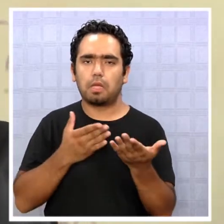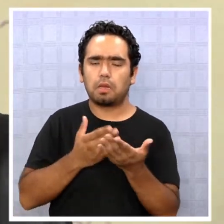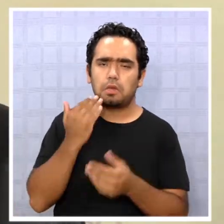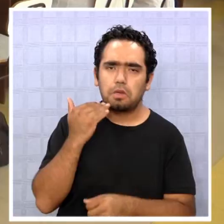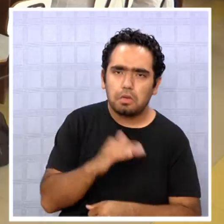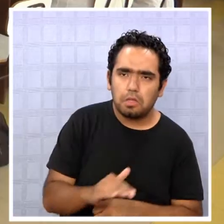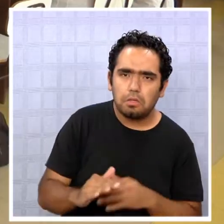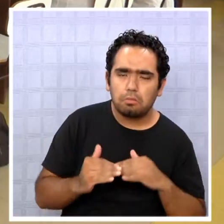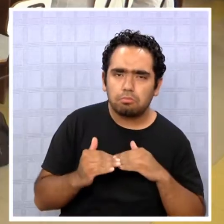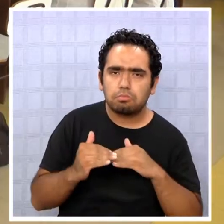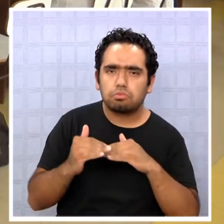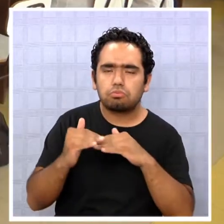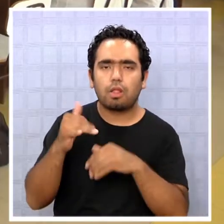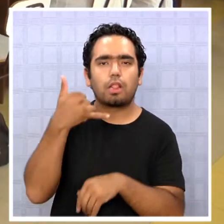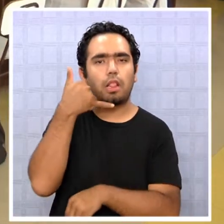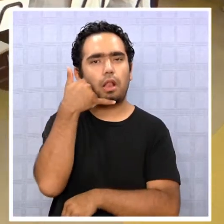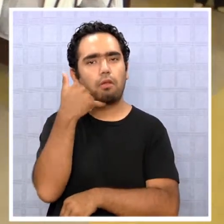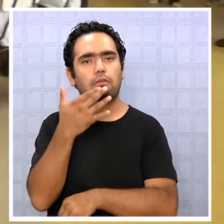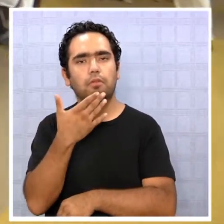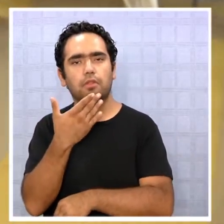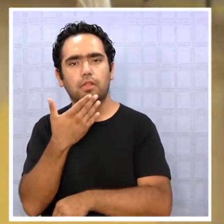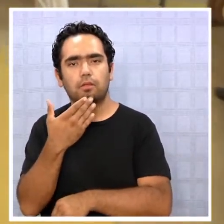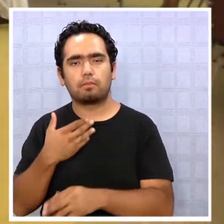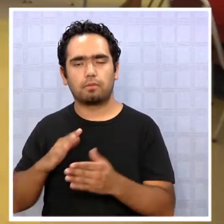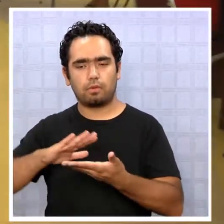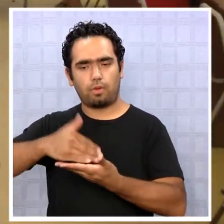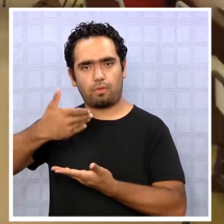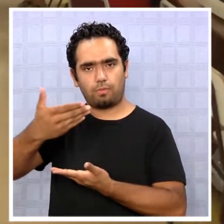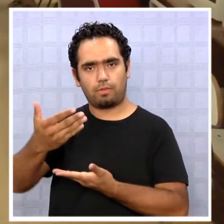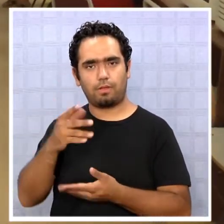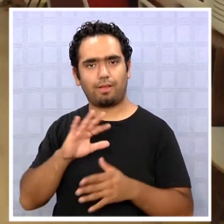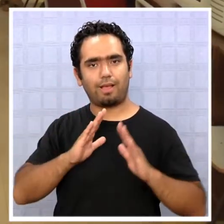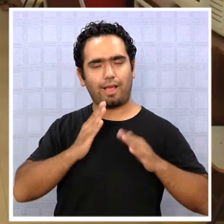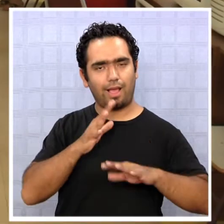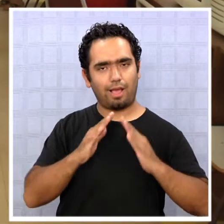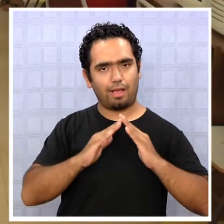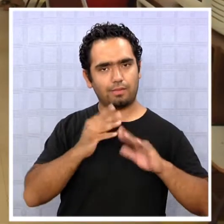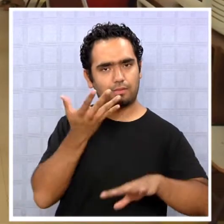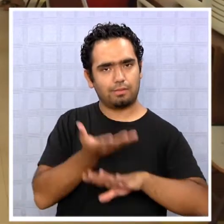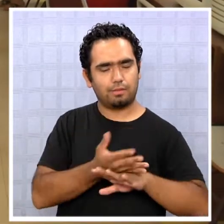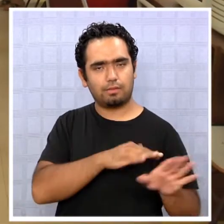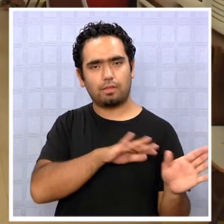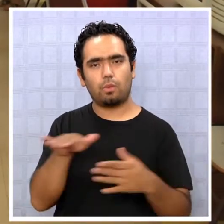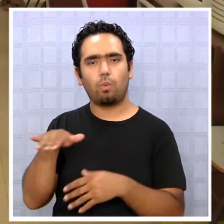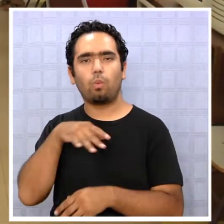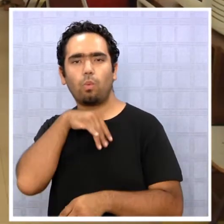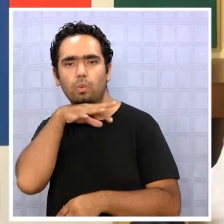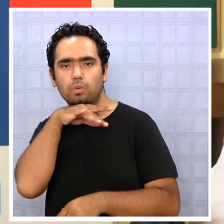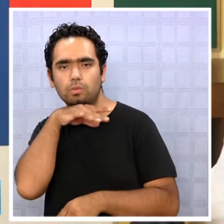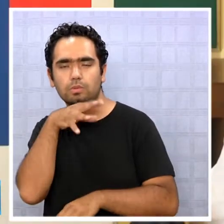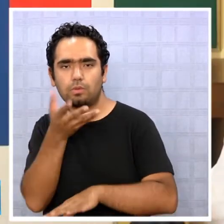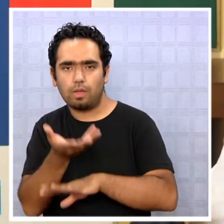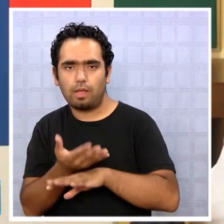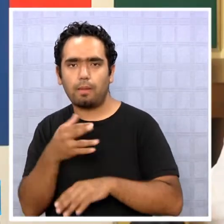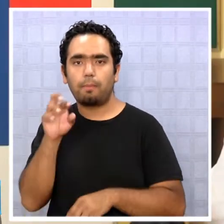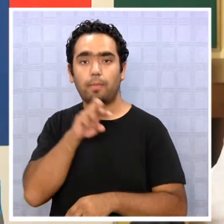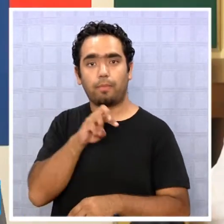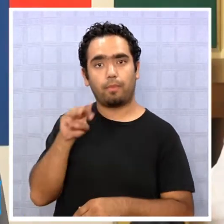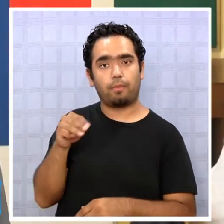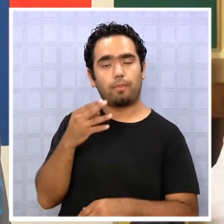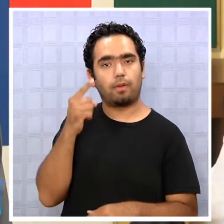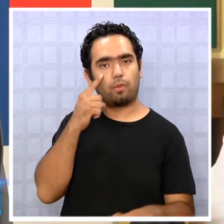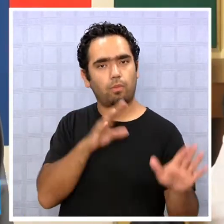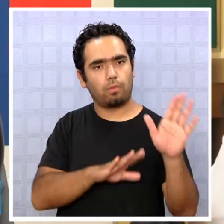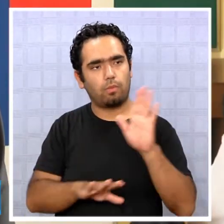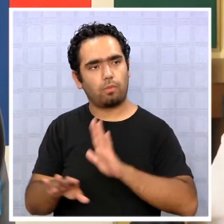sus casas existe. También el uso que se le da, en eso los padres tenemos que tener especial precaución, porque si solo